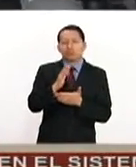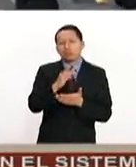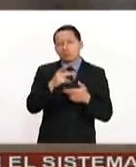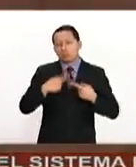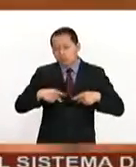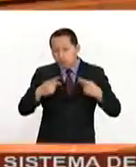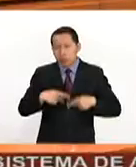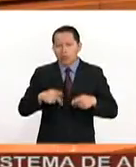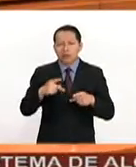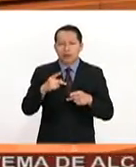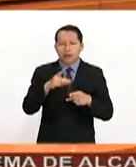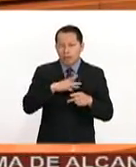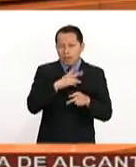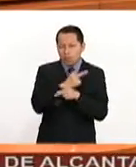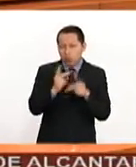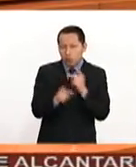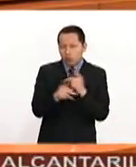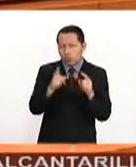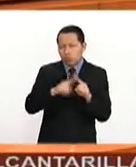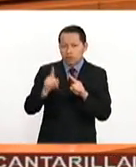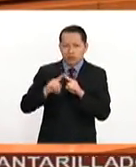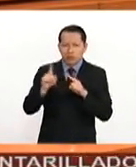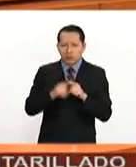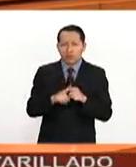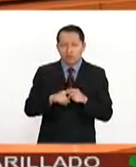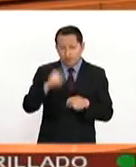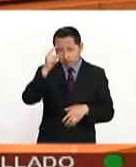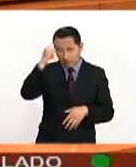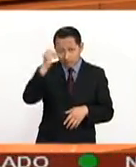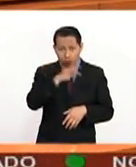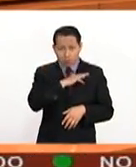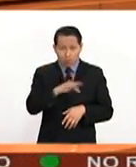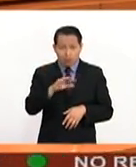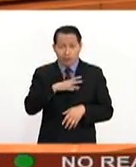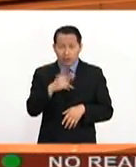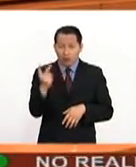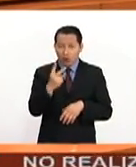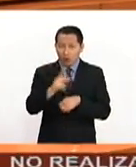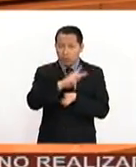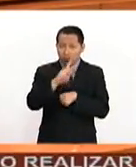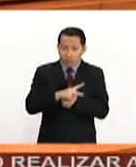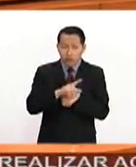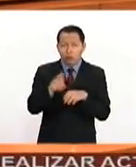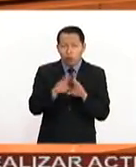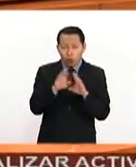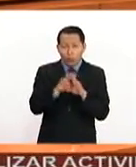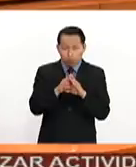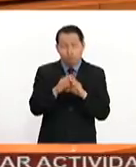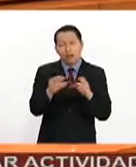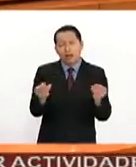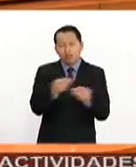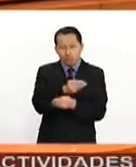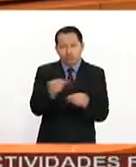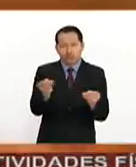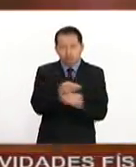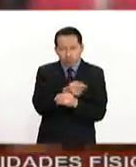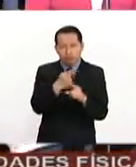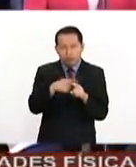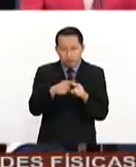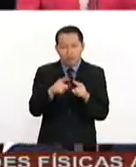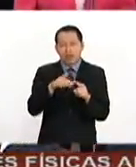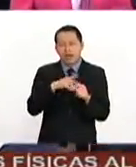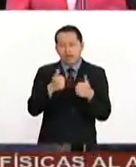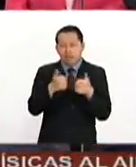mercancía. Que facilite y promueva la convivencia entre las naciones, una frontera que nos una, no una frontera que nos divida.